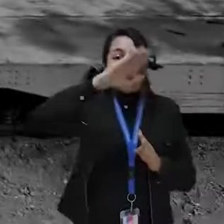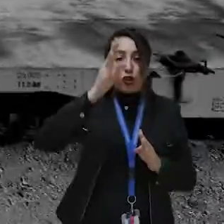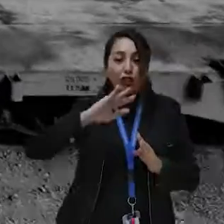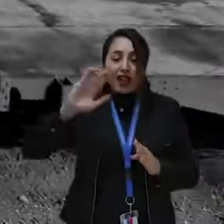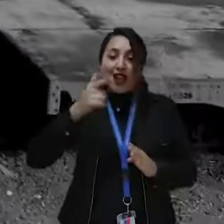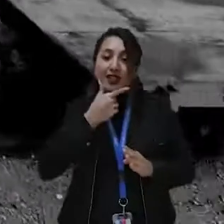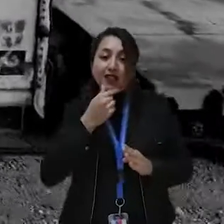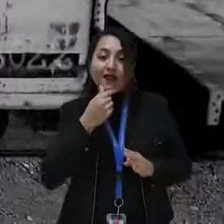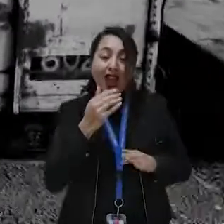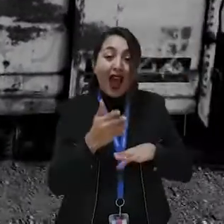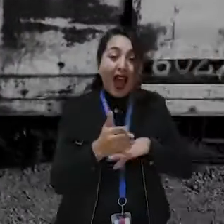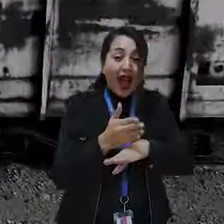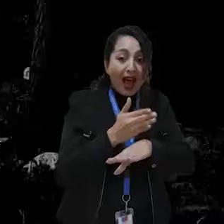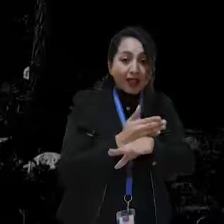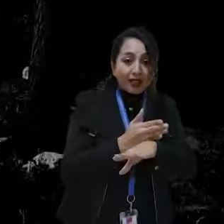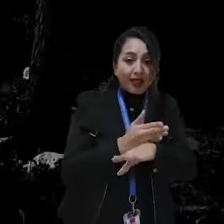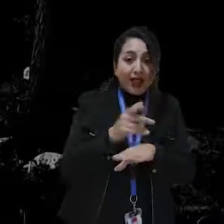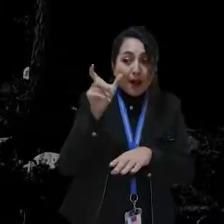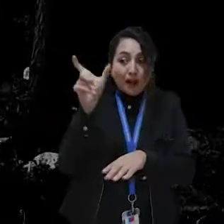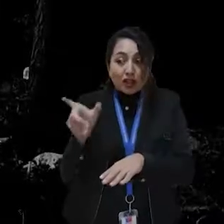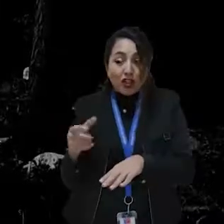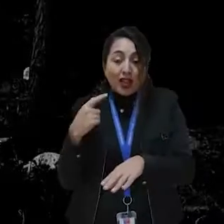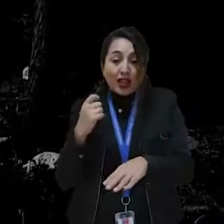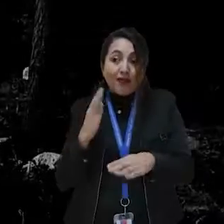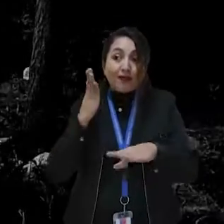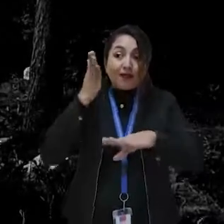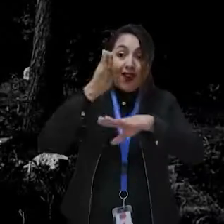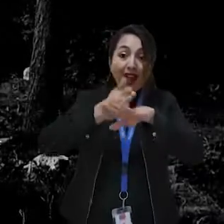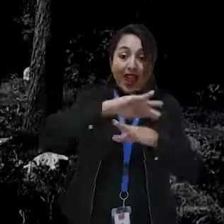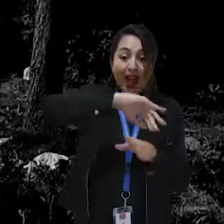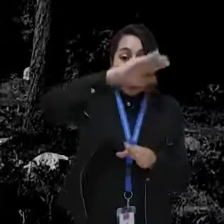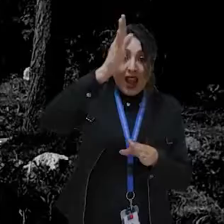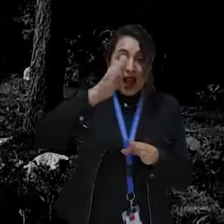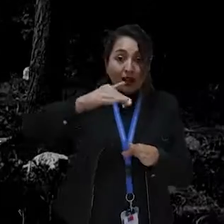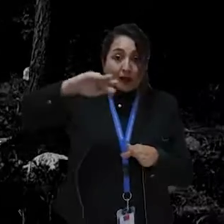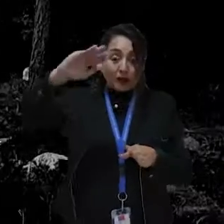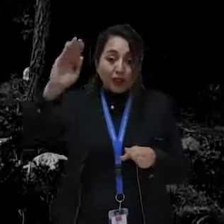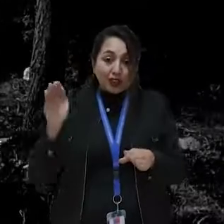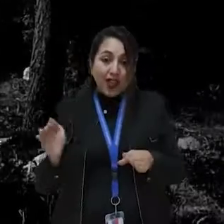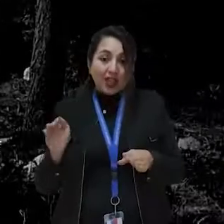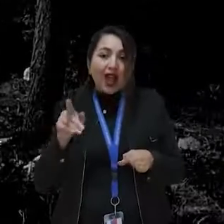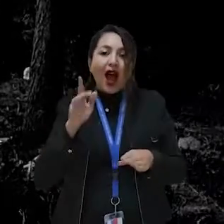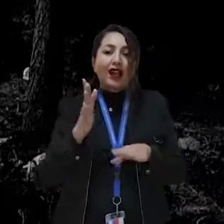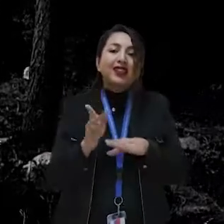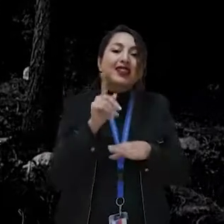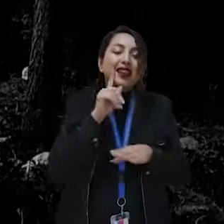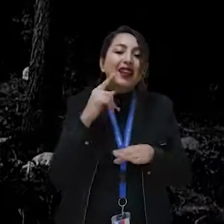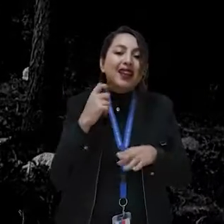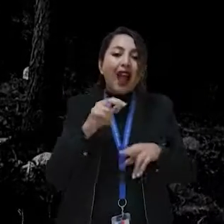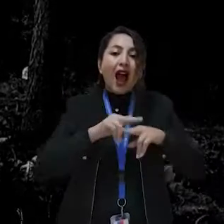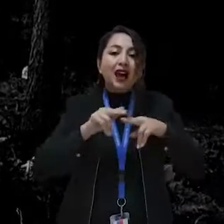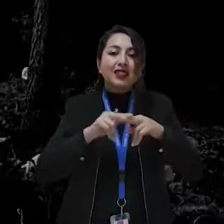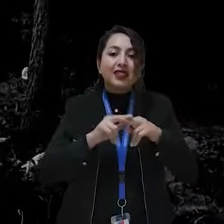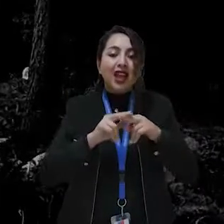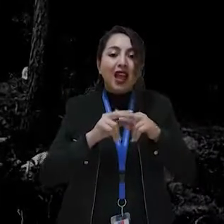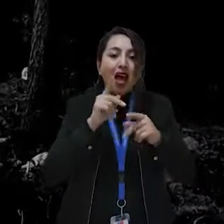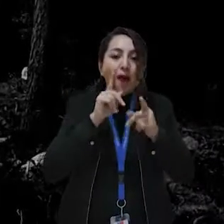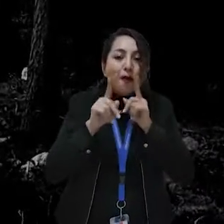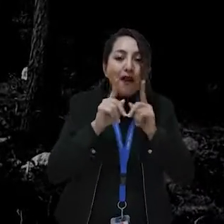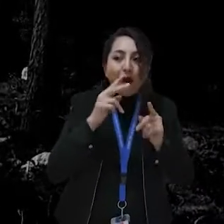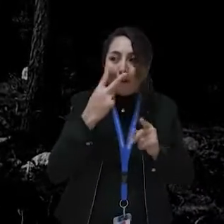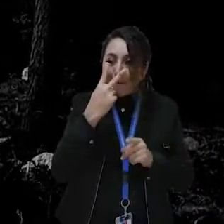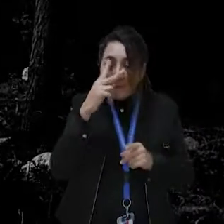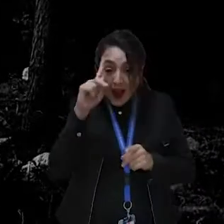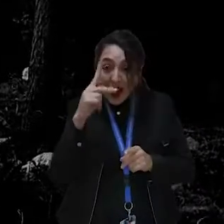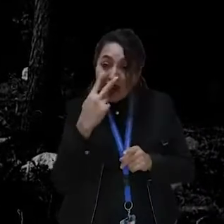empleador, antes de comenzar las faenas a extrema altitud, deberá evaluar la salud de todos sus trabajadores previo a la exposición laboral a